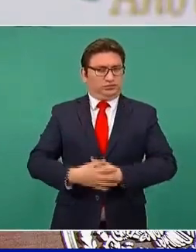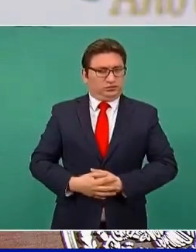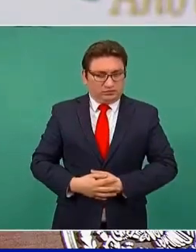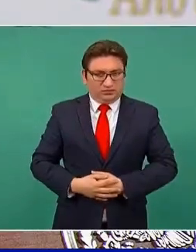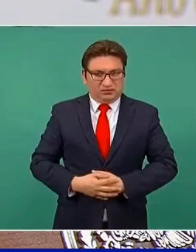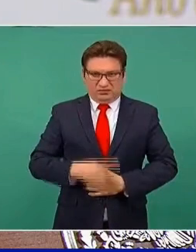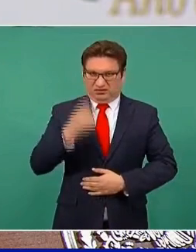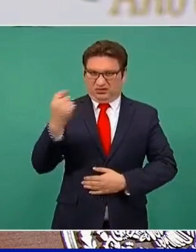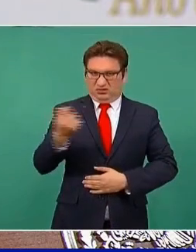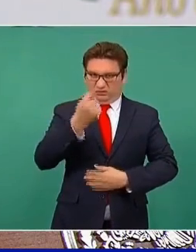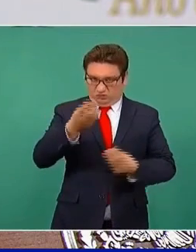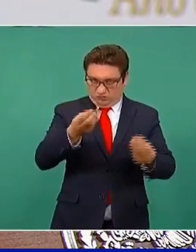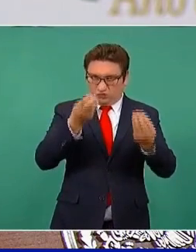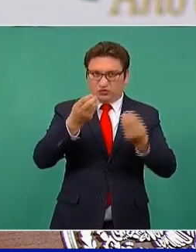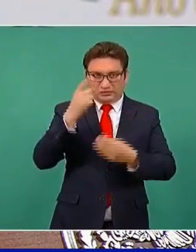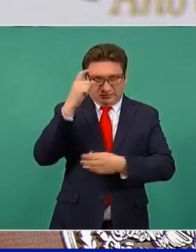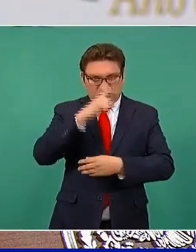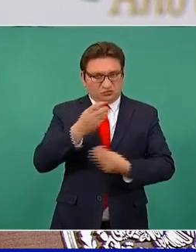tecnología.